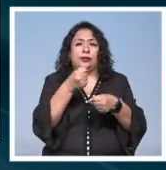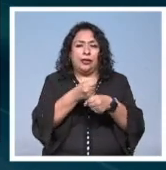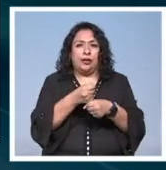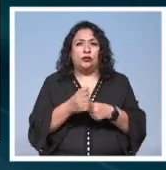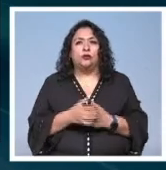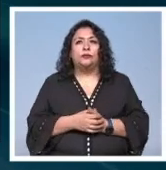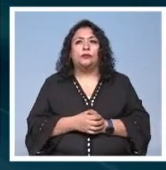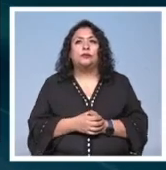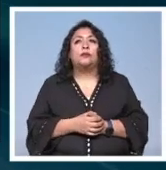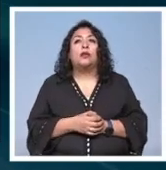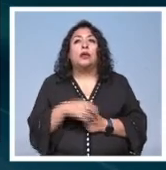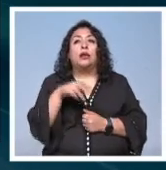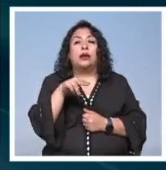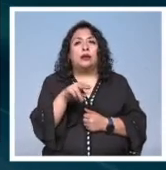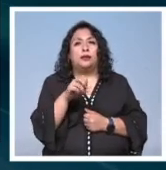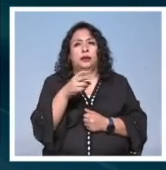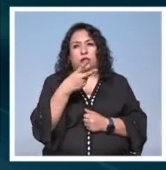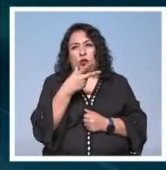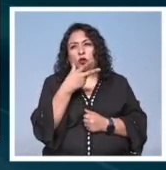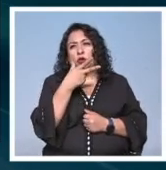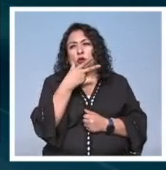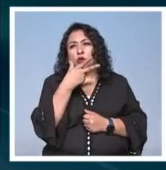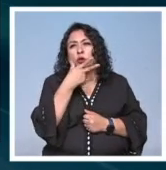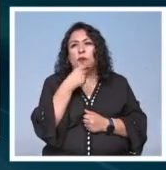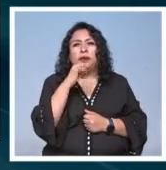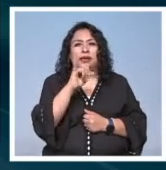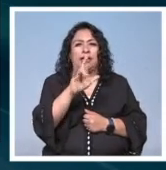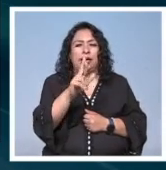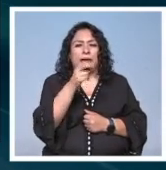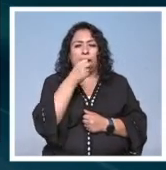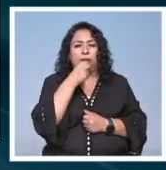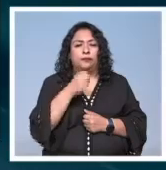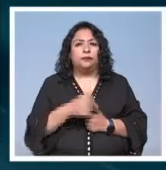para Noticias 22 Iván Ramírez